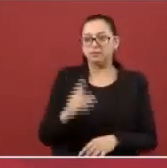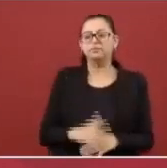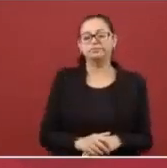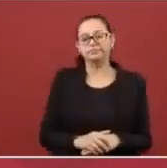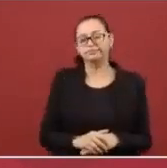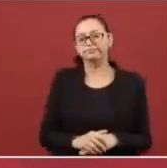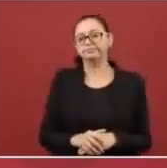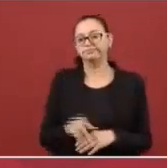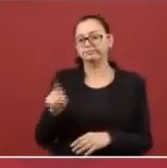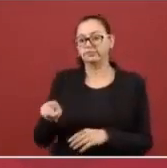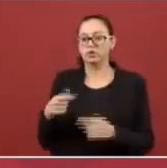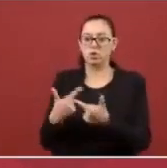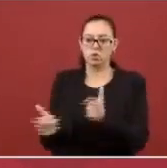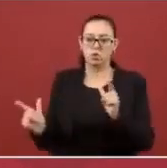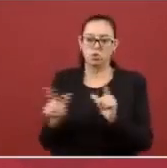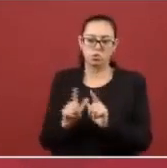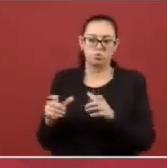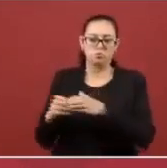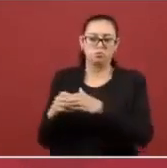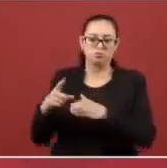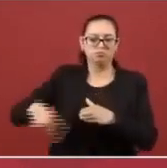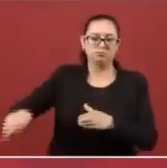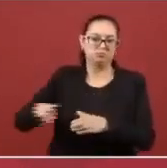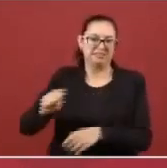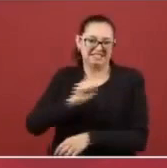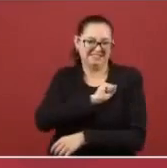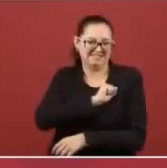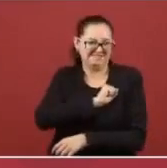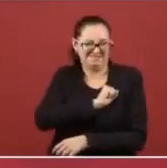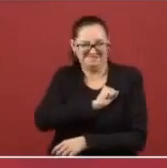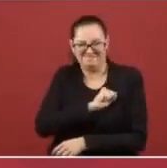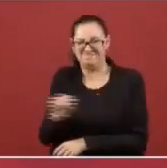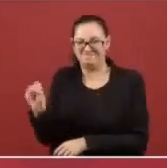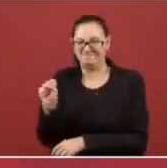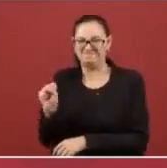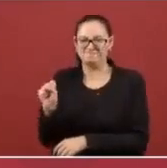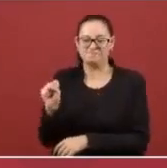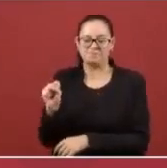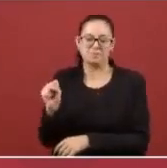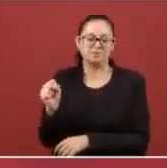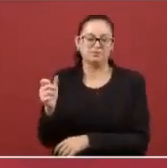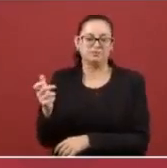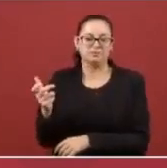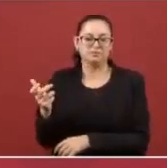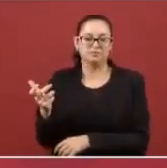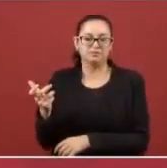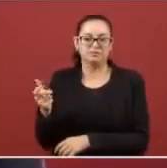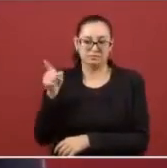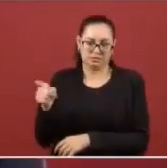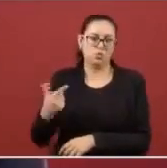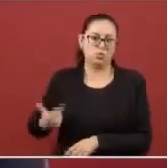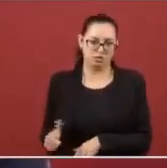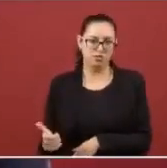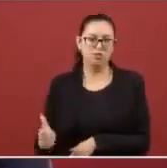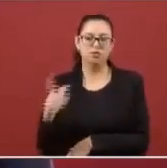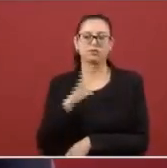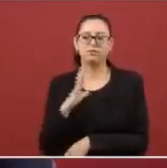de la delincuencia organizada que actúa en Guanajuato